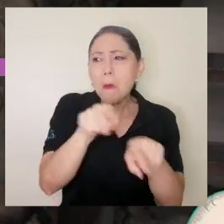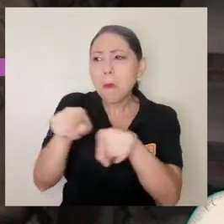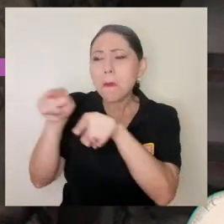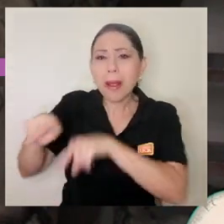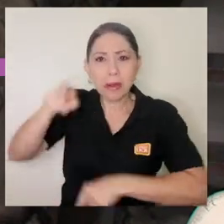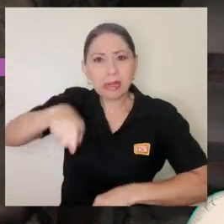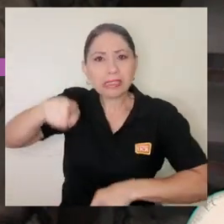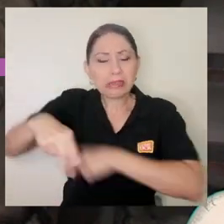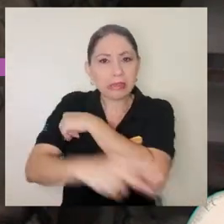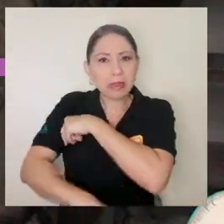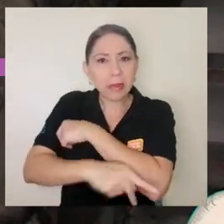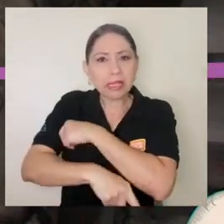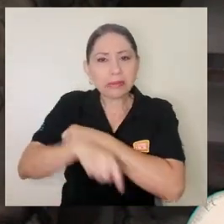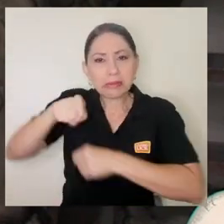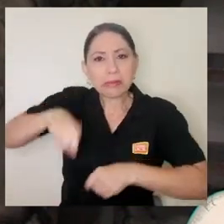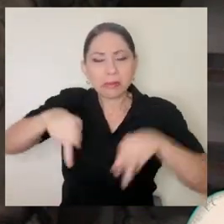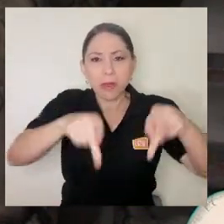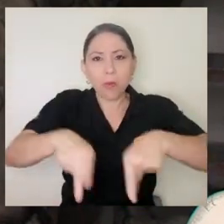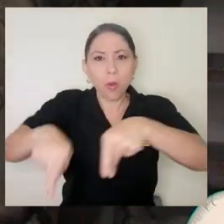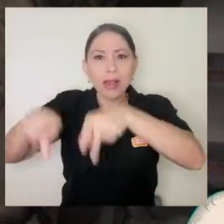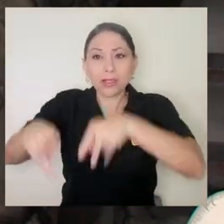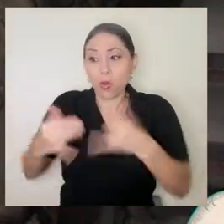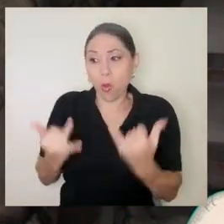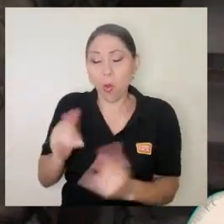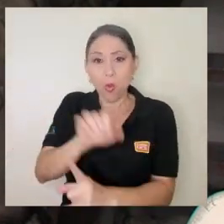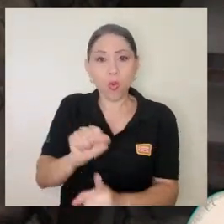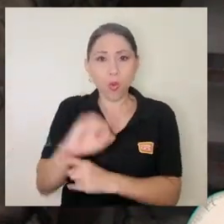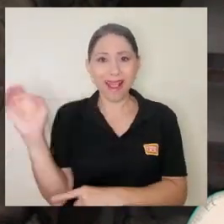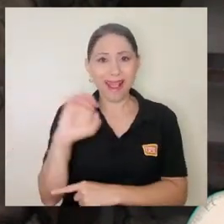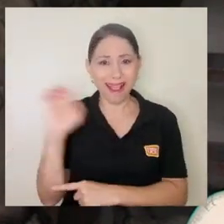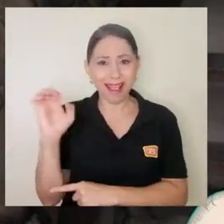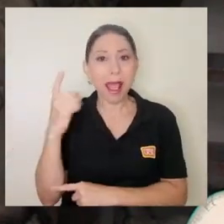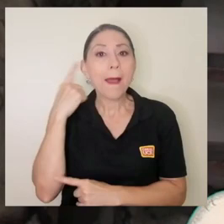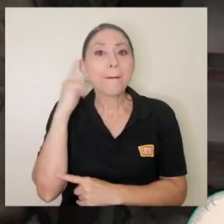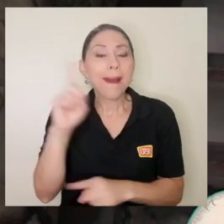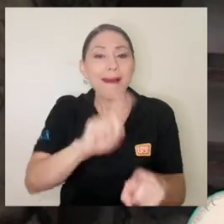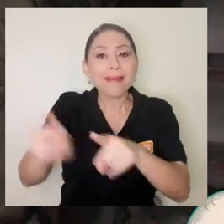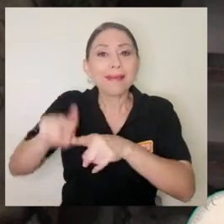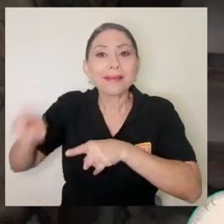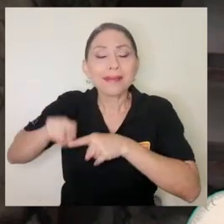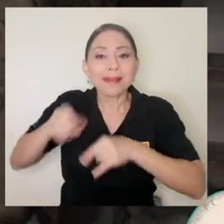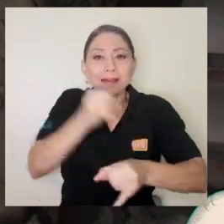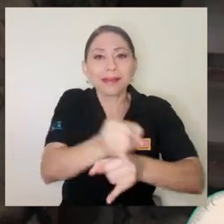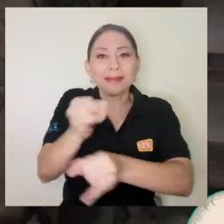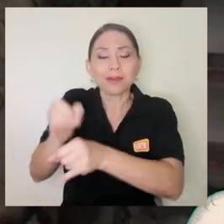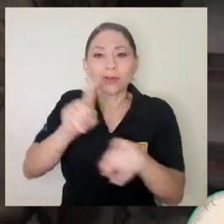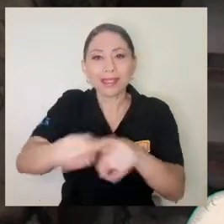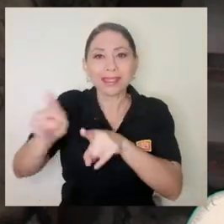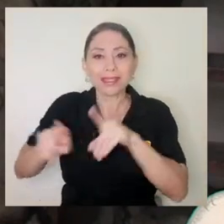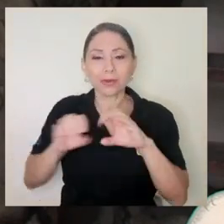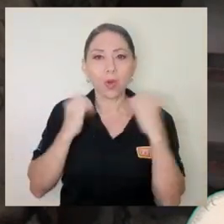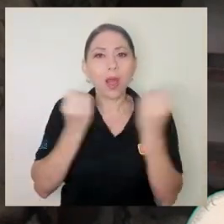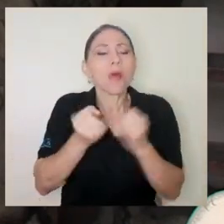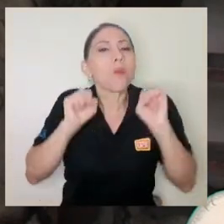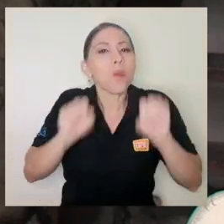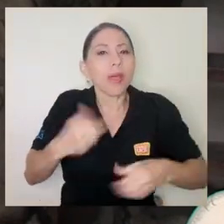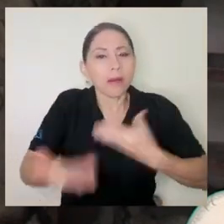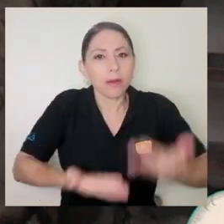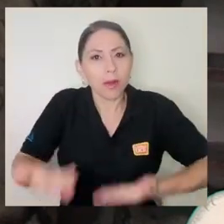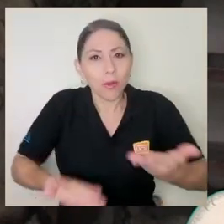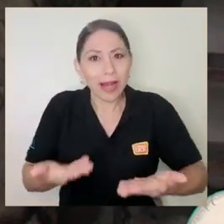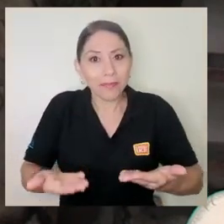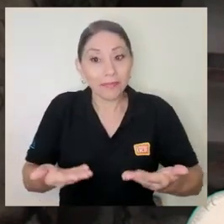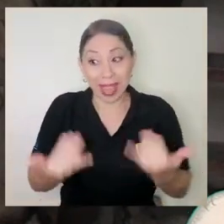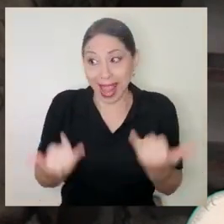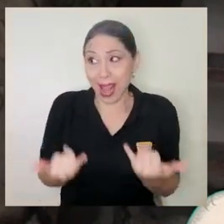y en la población en una situación de emergencia para que las distintas instituciones y organismos entren a colaborar. Entonces, en ese sentido, efectivamente,